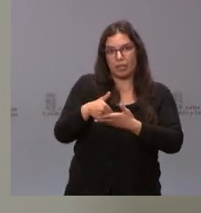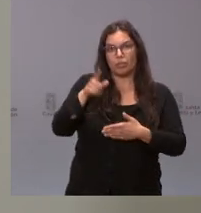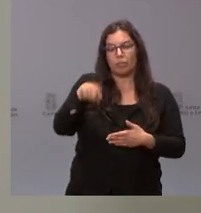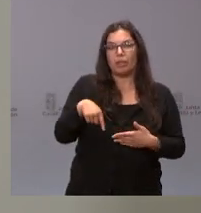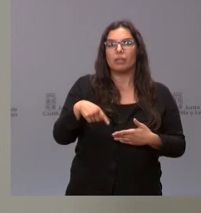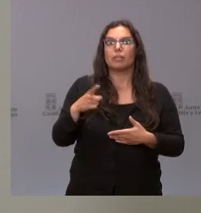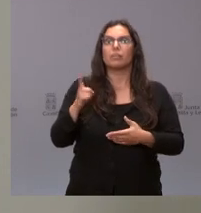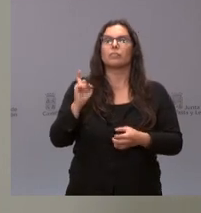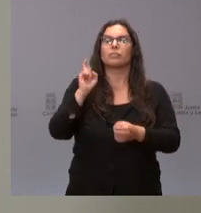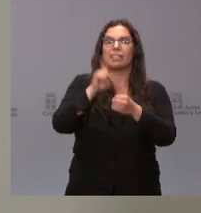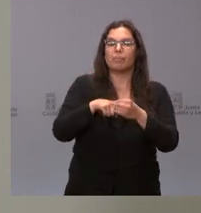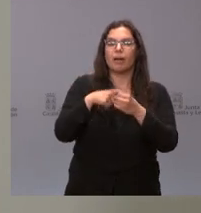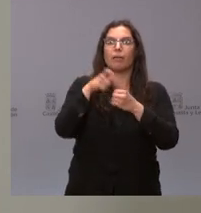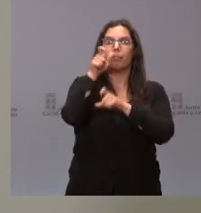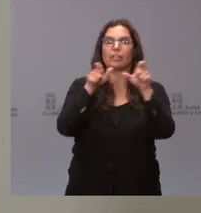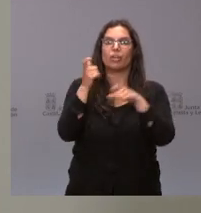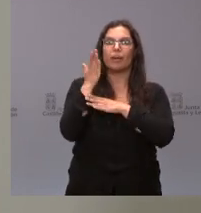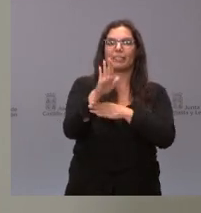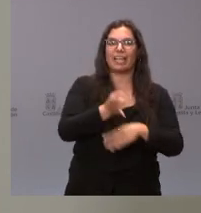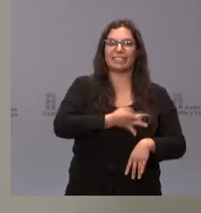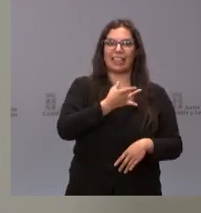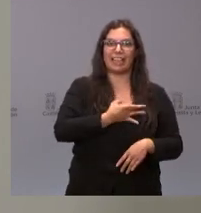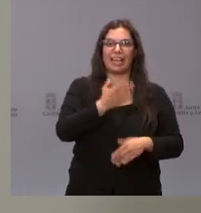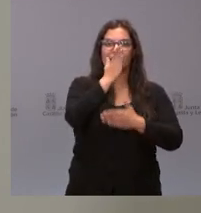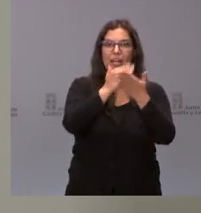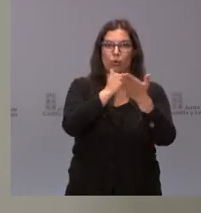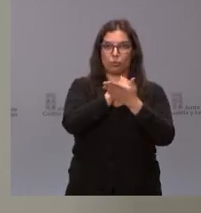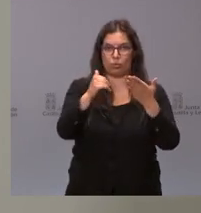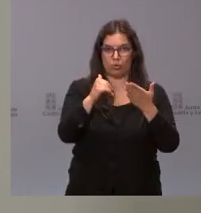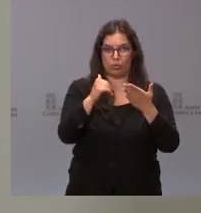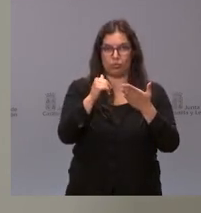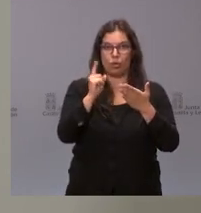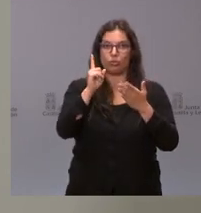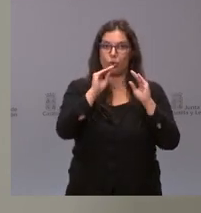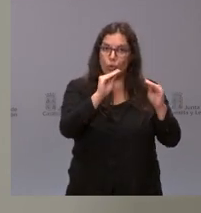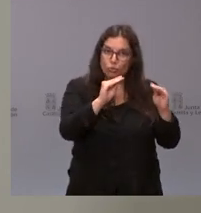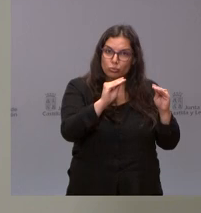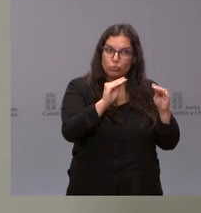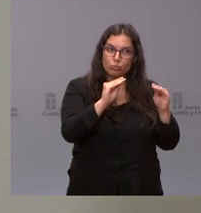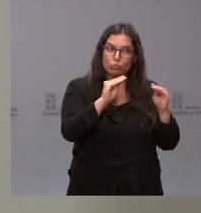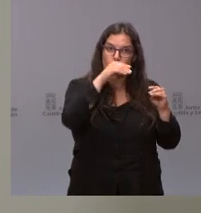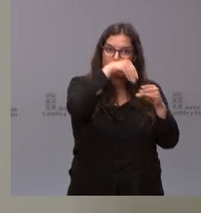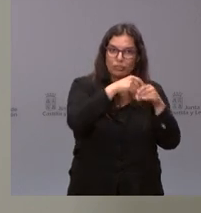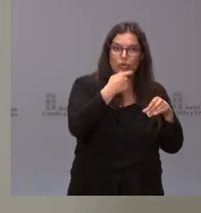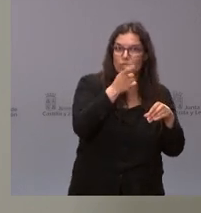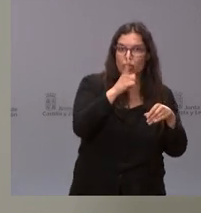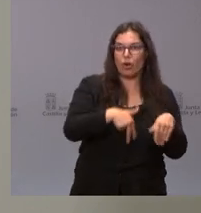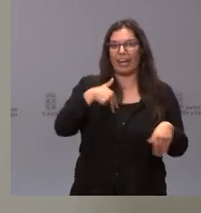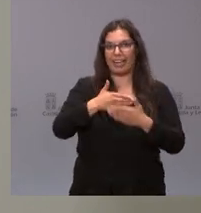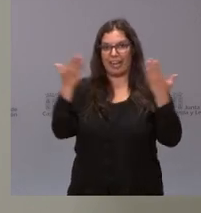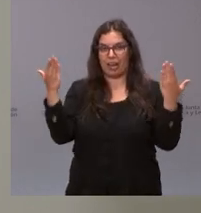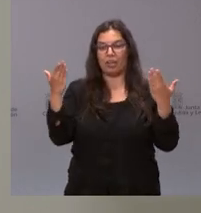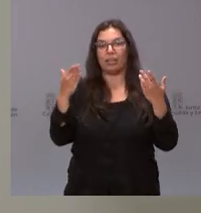a los representantes sindicales a nivel autonómico no solamente los propios comités de empresa en esta fase